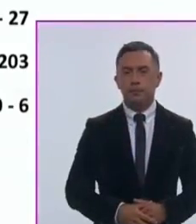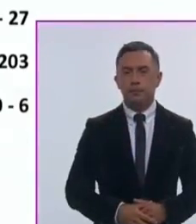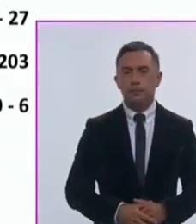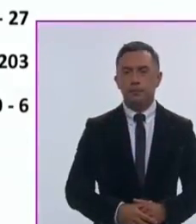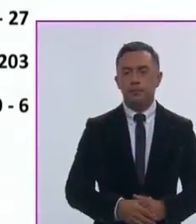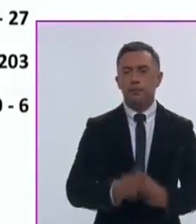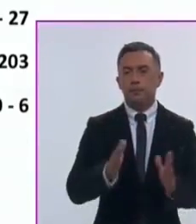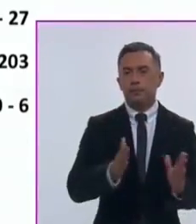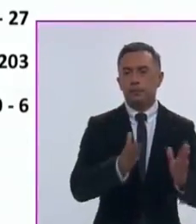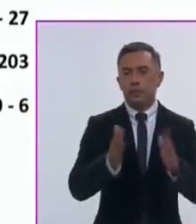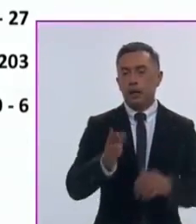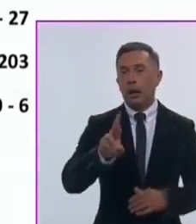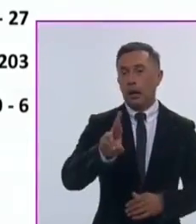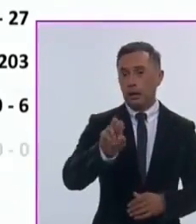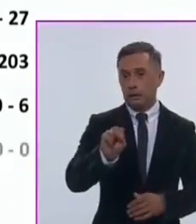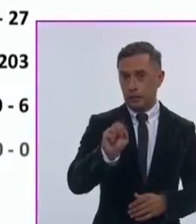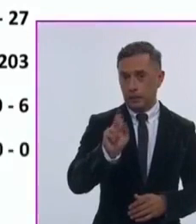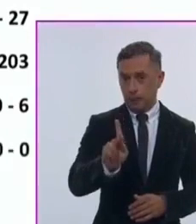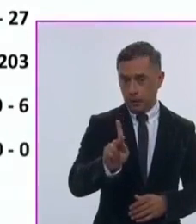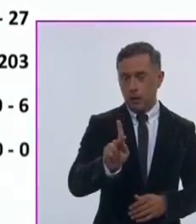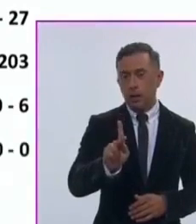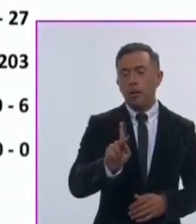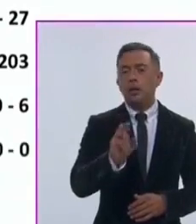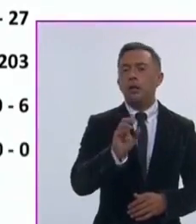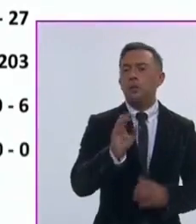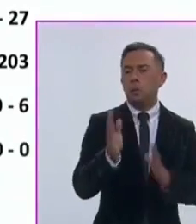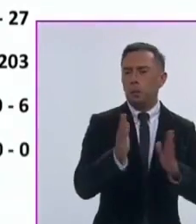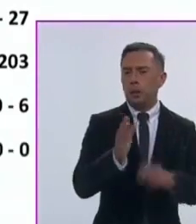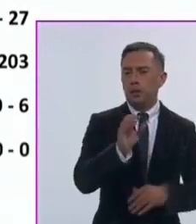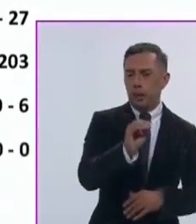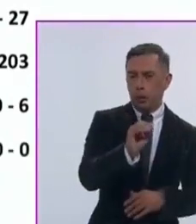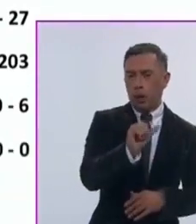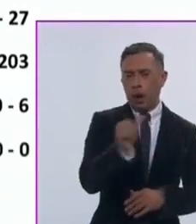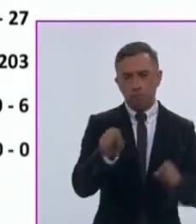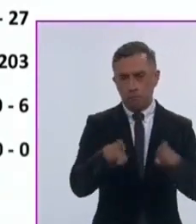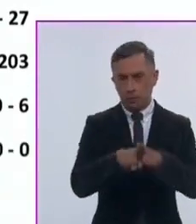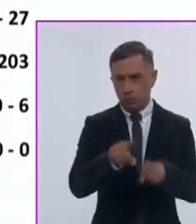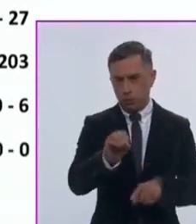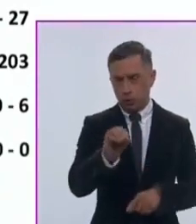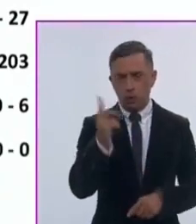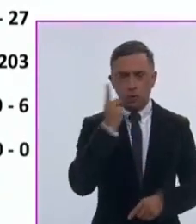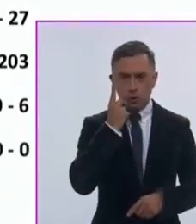Redes Sociales Progresistas, entre 0 y 0 diputaciones.